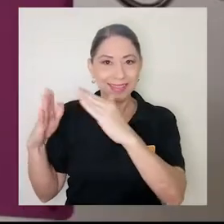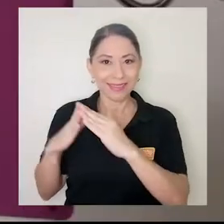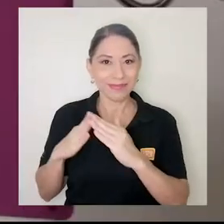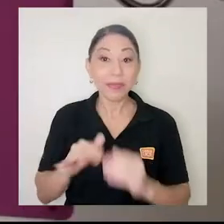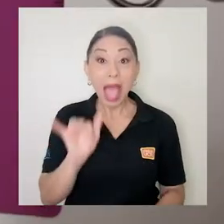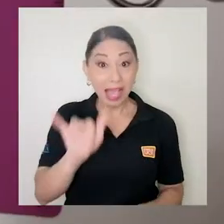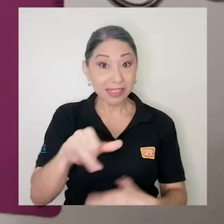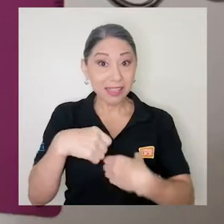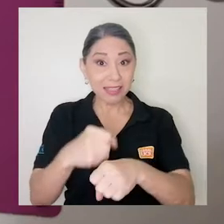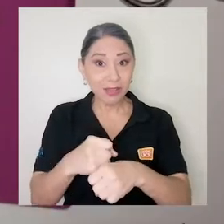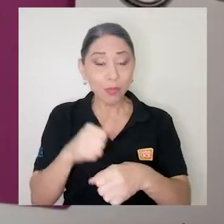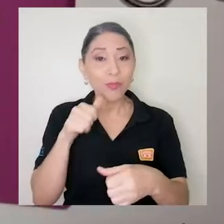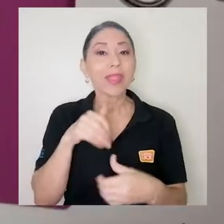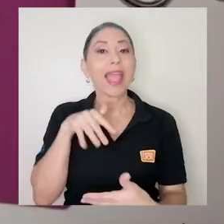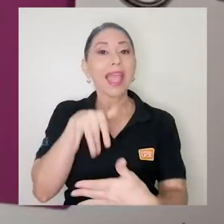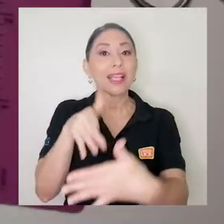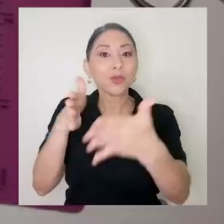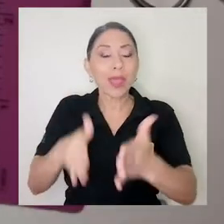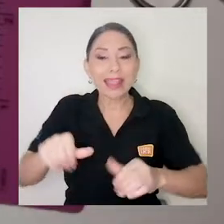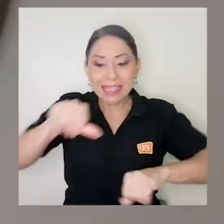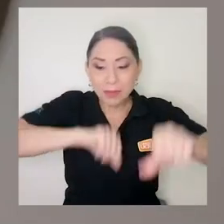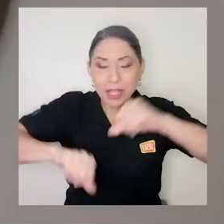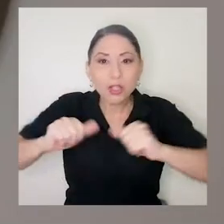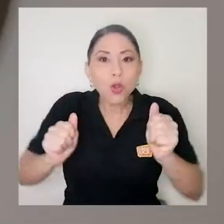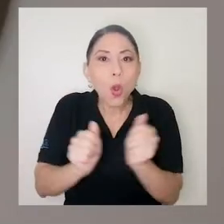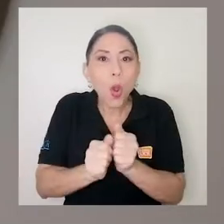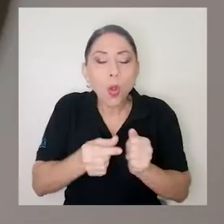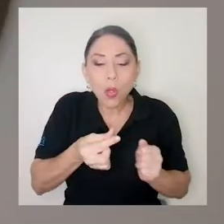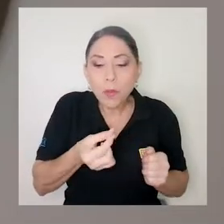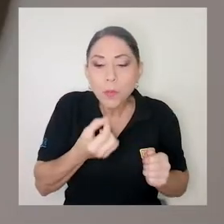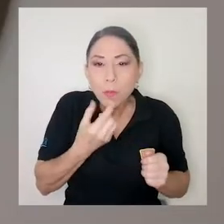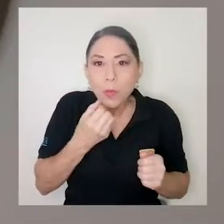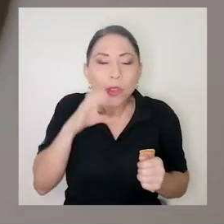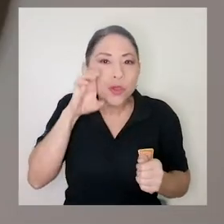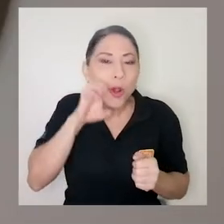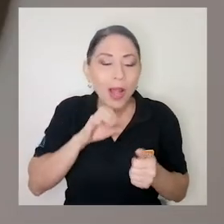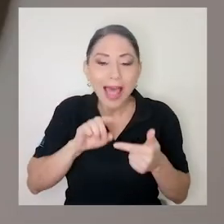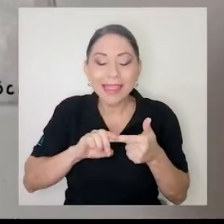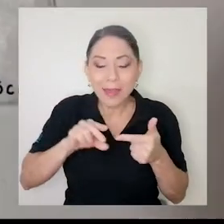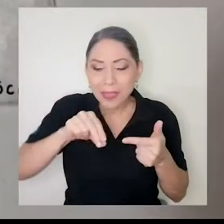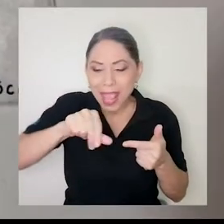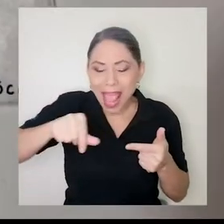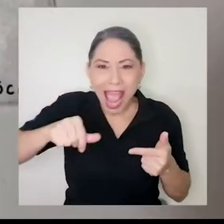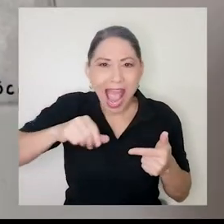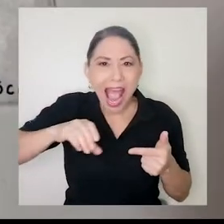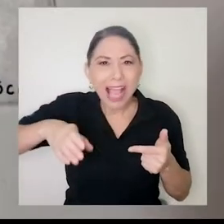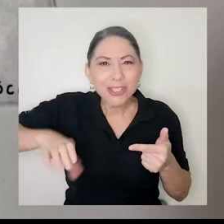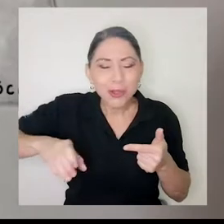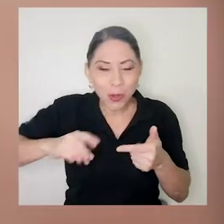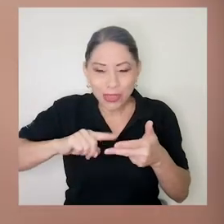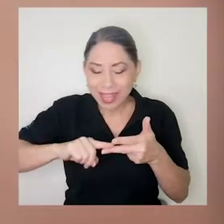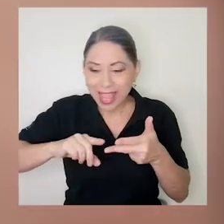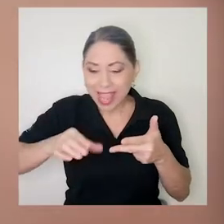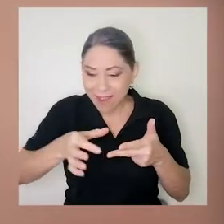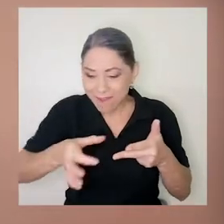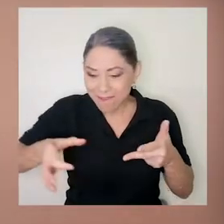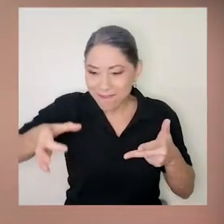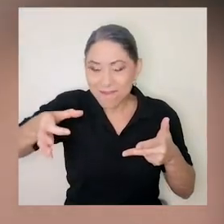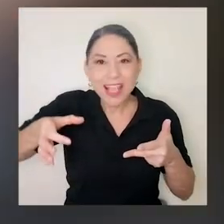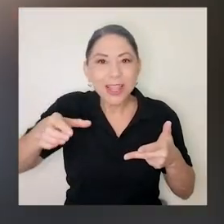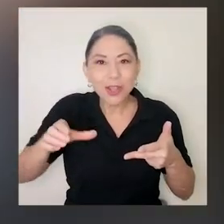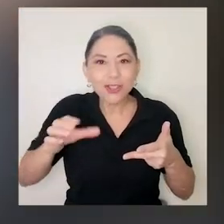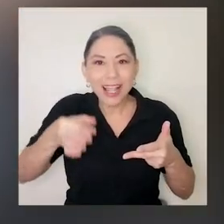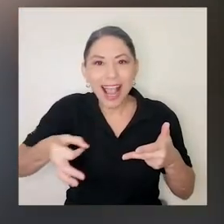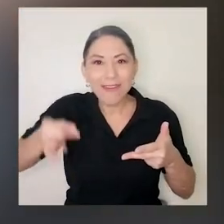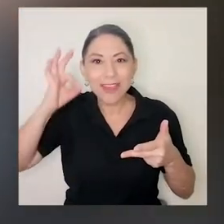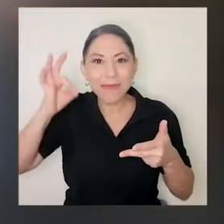así ha sido. Los estudiantes han hecho experimentos con botonetas de chocolate, con achiote, con filtros de café. Es decir, han